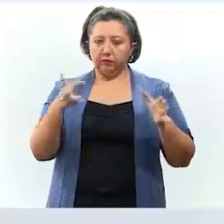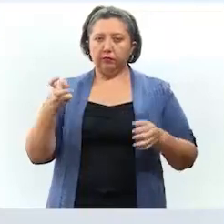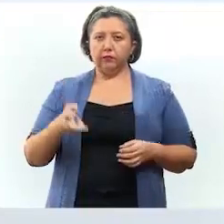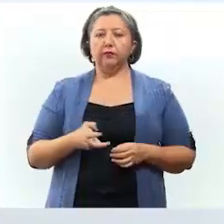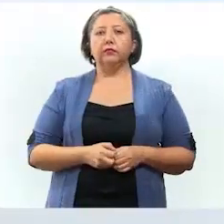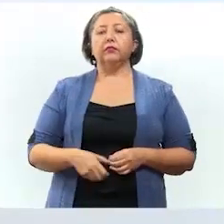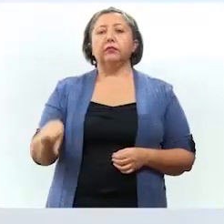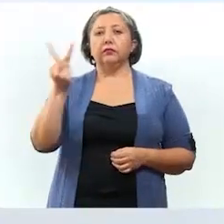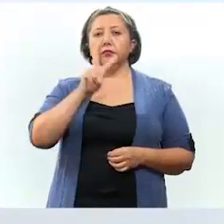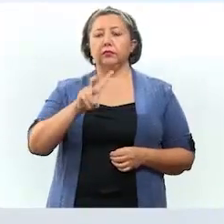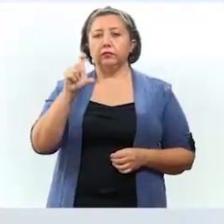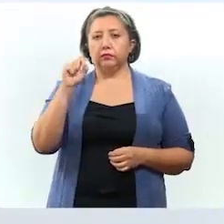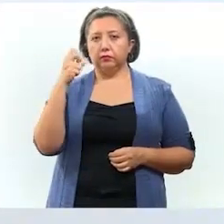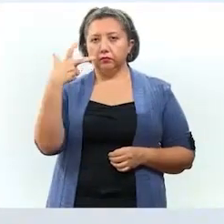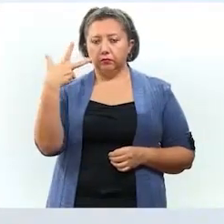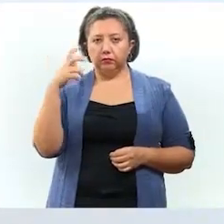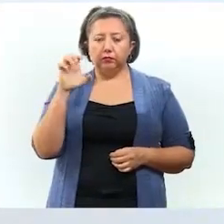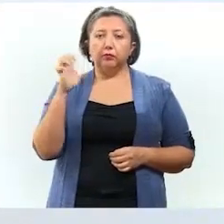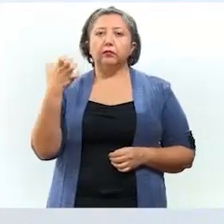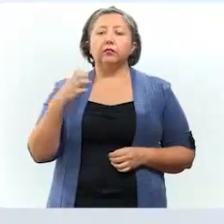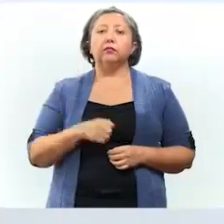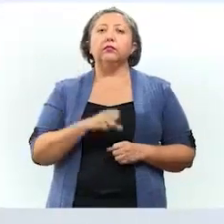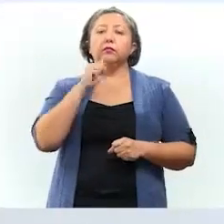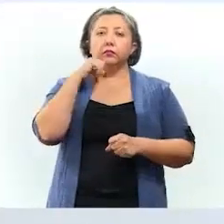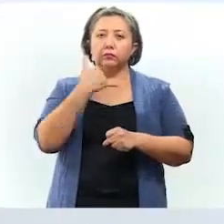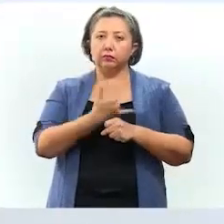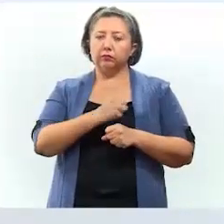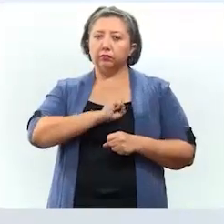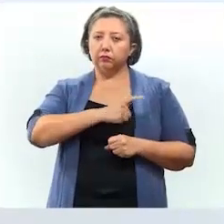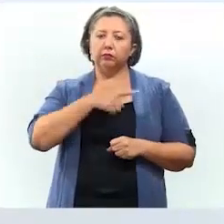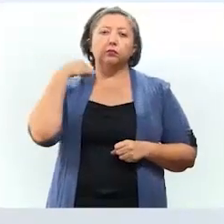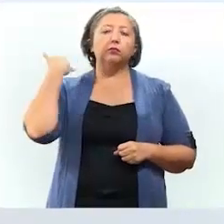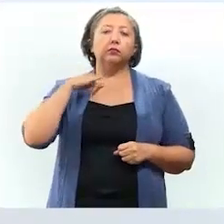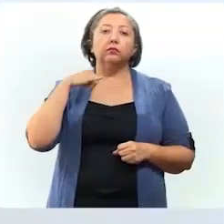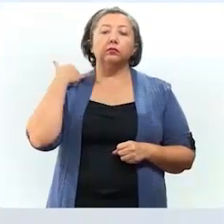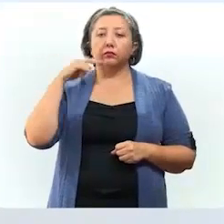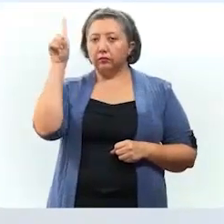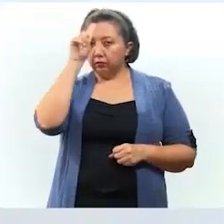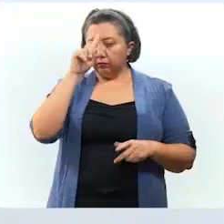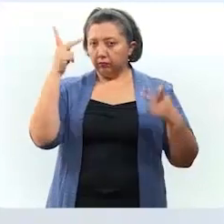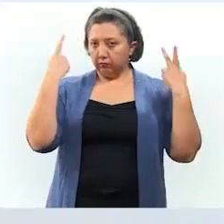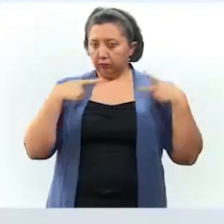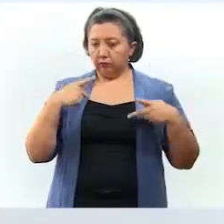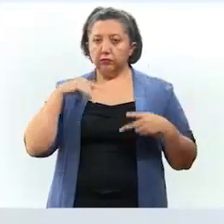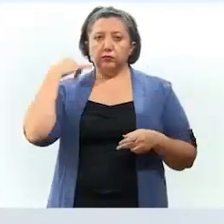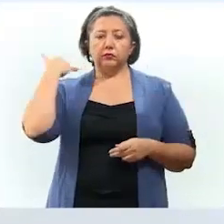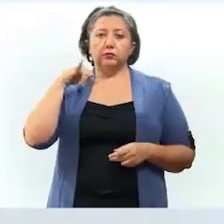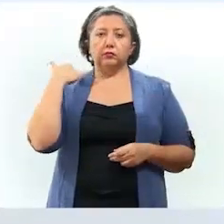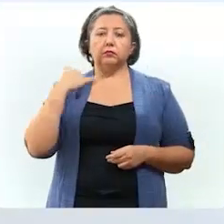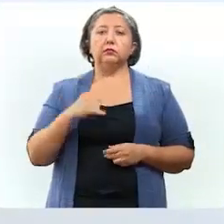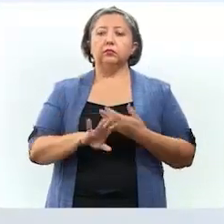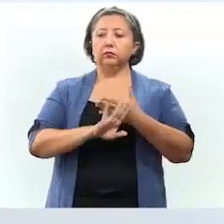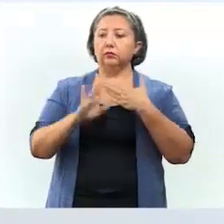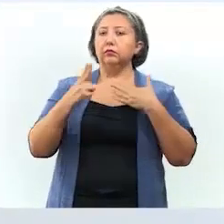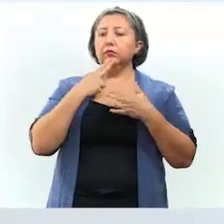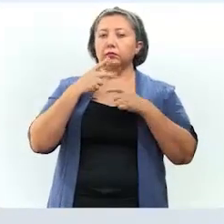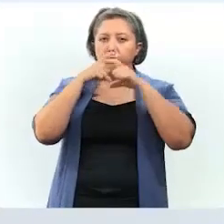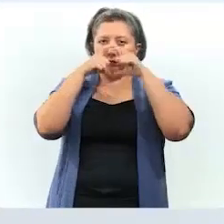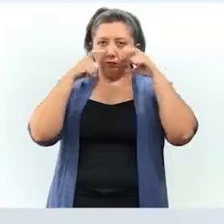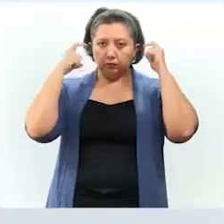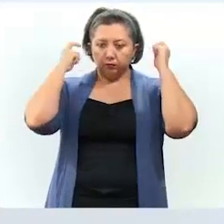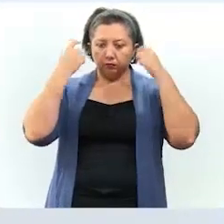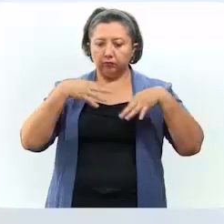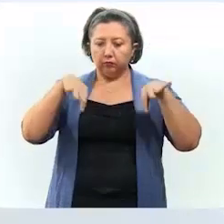parte médico de este viernes 28 de enero. La Secretaría de Salud de Yucatán recomienda a la población yucateca evitar el uso de